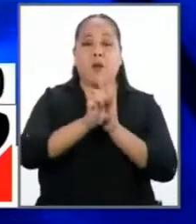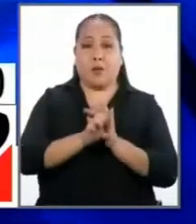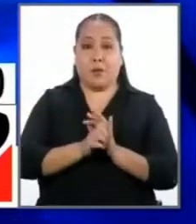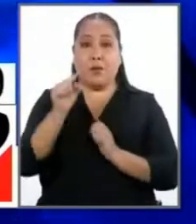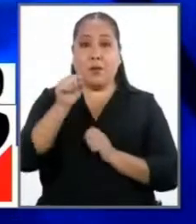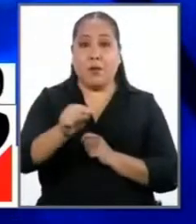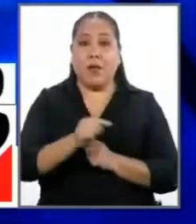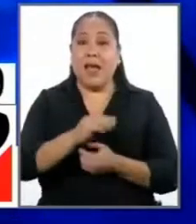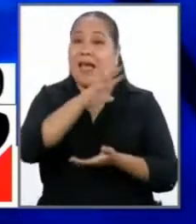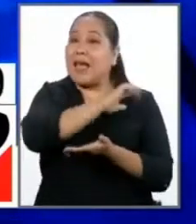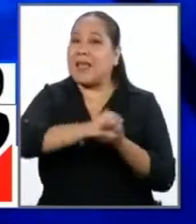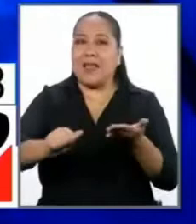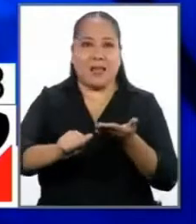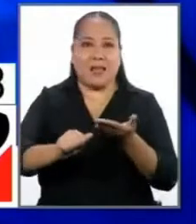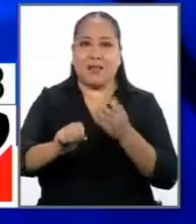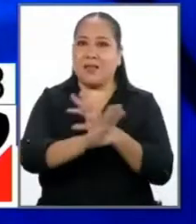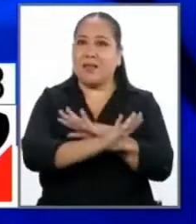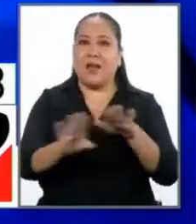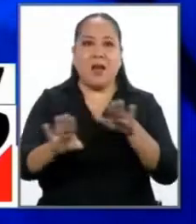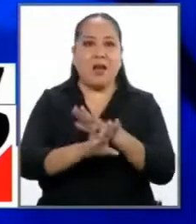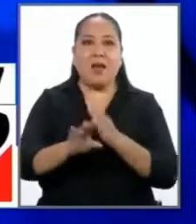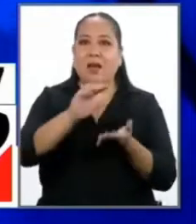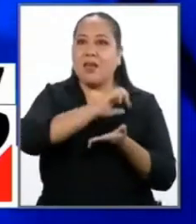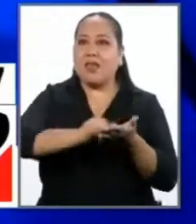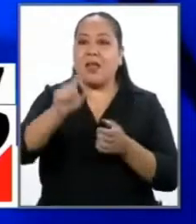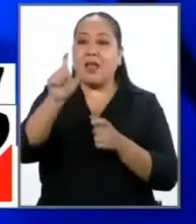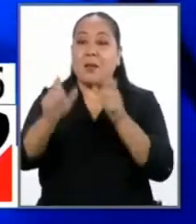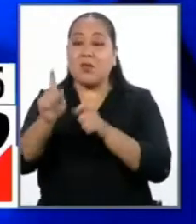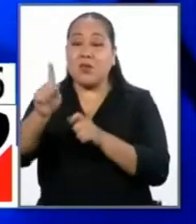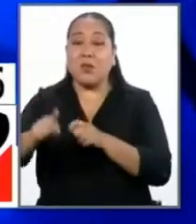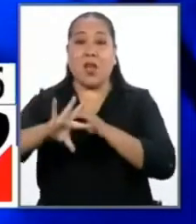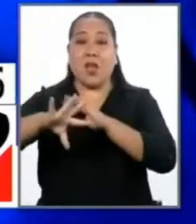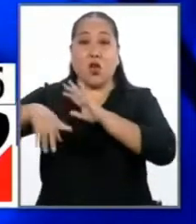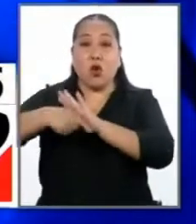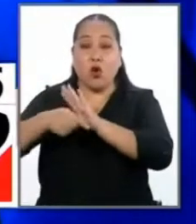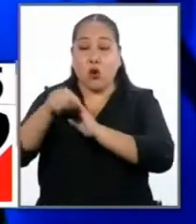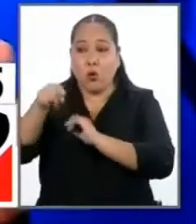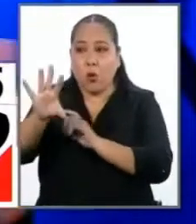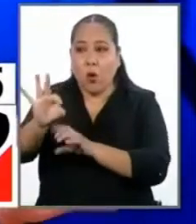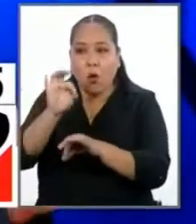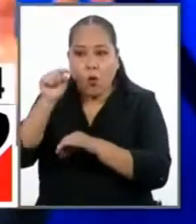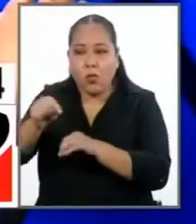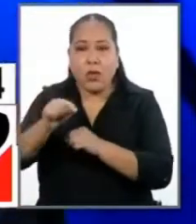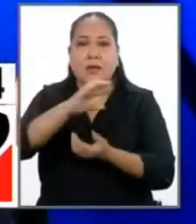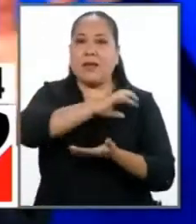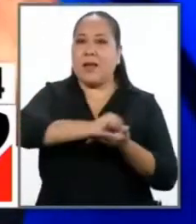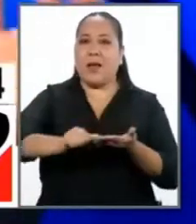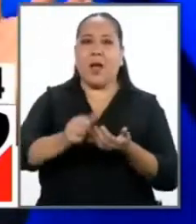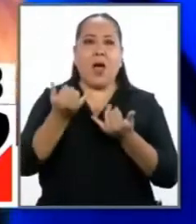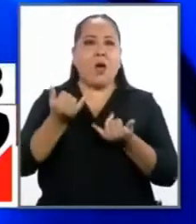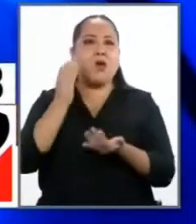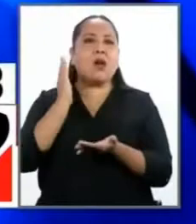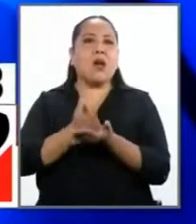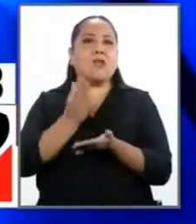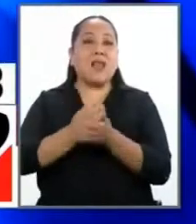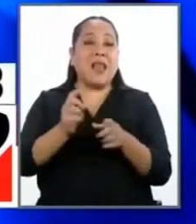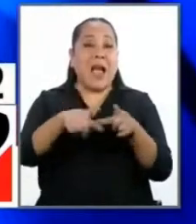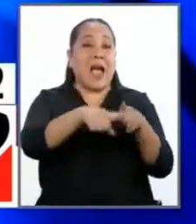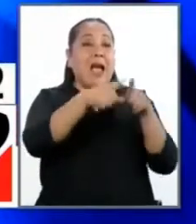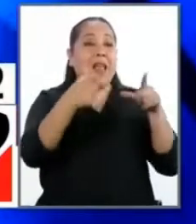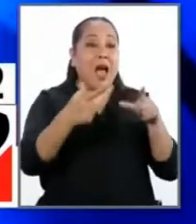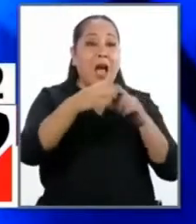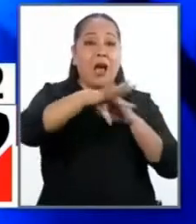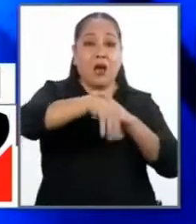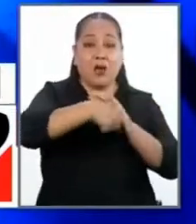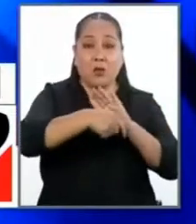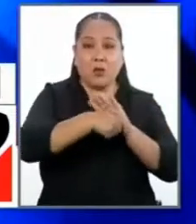inhabilitación total de los que incurren en actos de corrupción. Ahora solamente se sanciona la gran corrupción, pero la